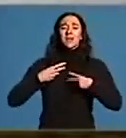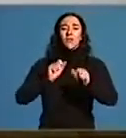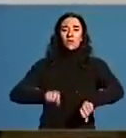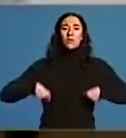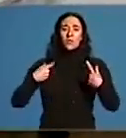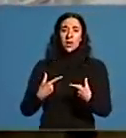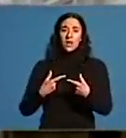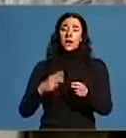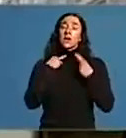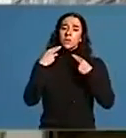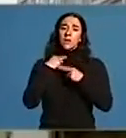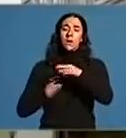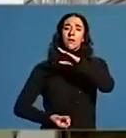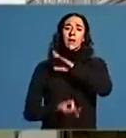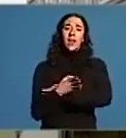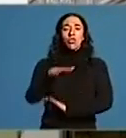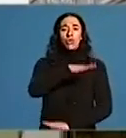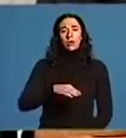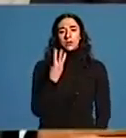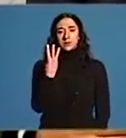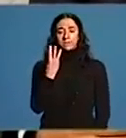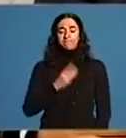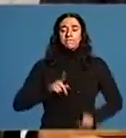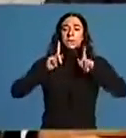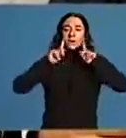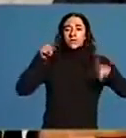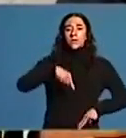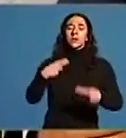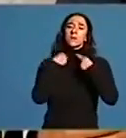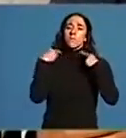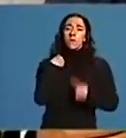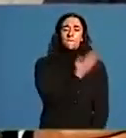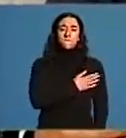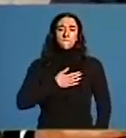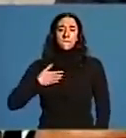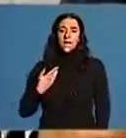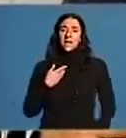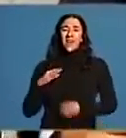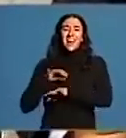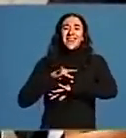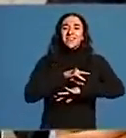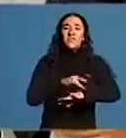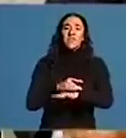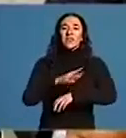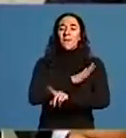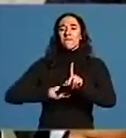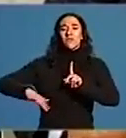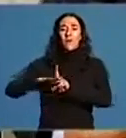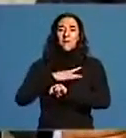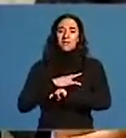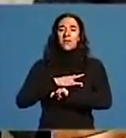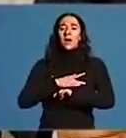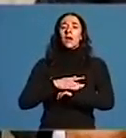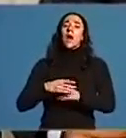que a deputación crearán as tres reservas da biosfera. En este caso, a deputación quixo tomar como referencia medioambiental de terras do miño